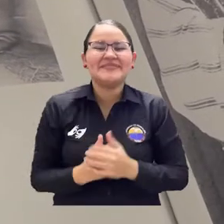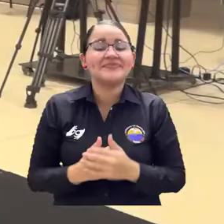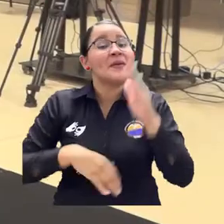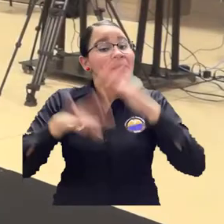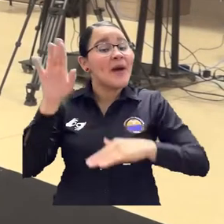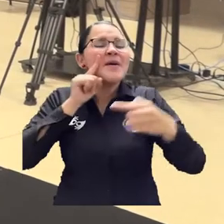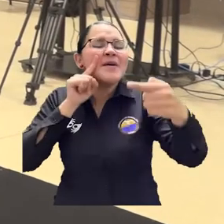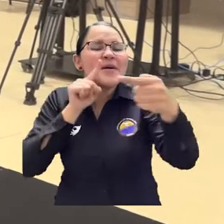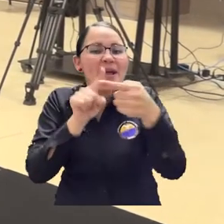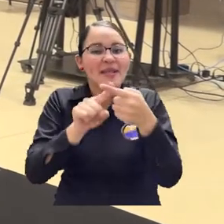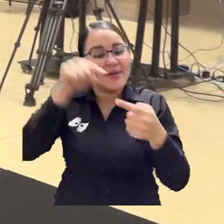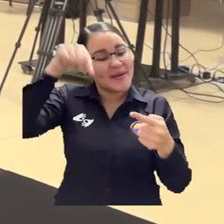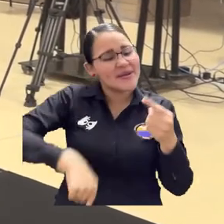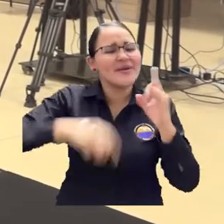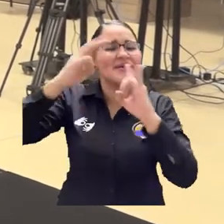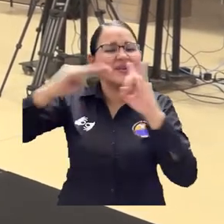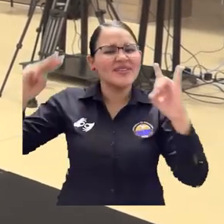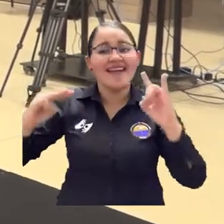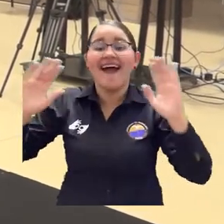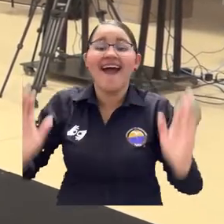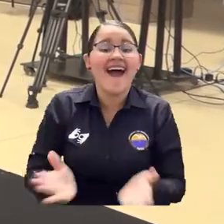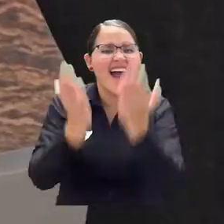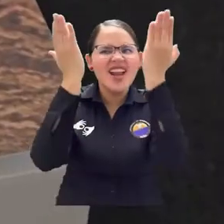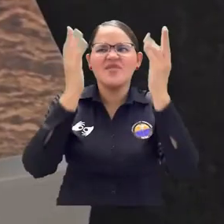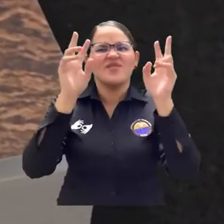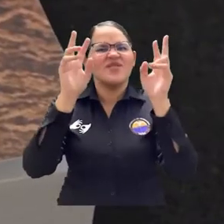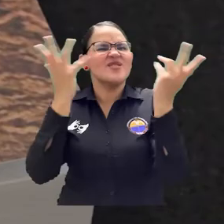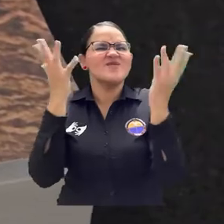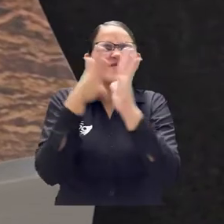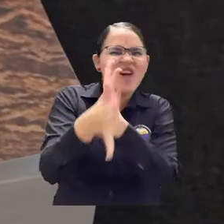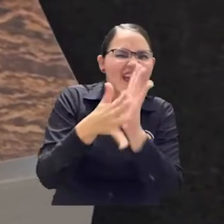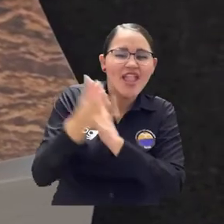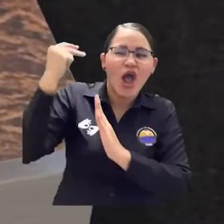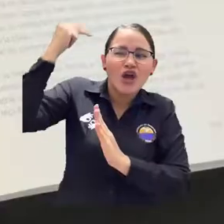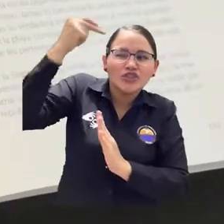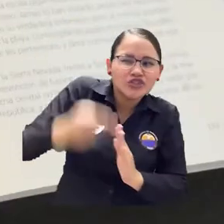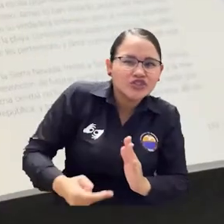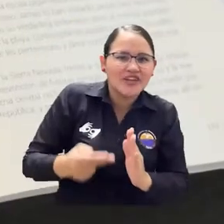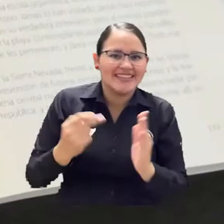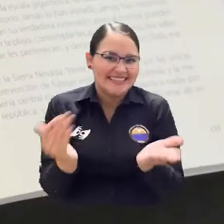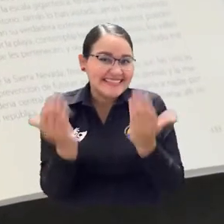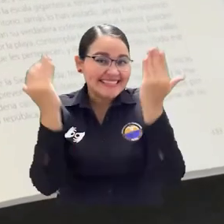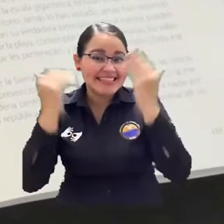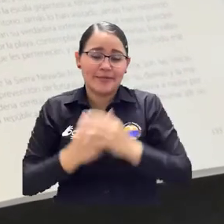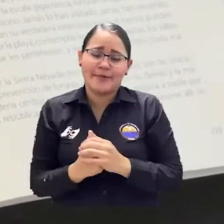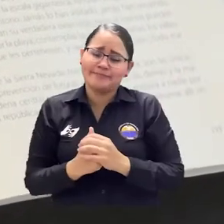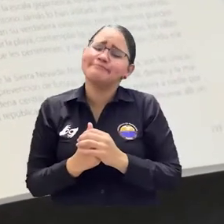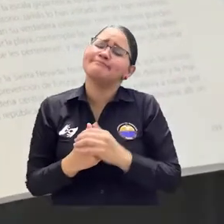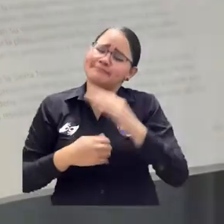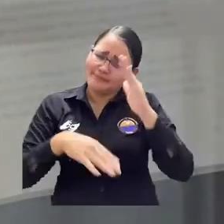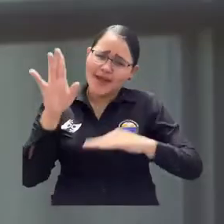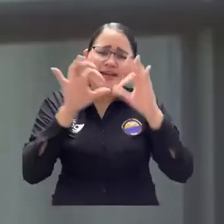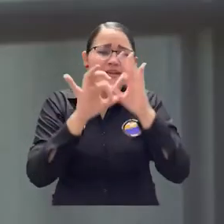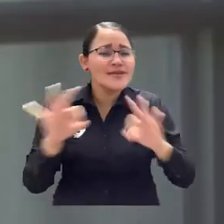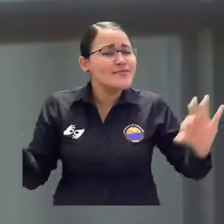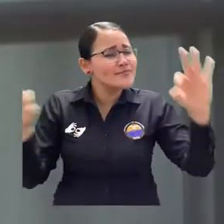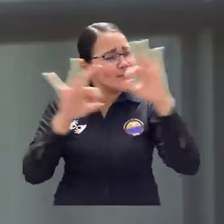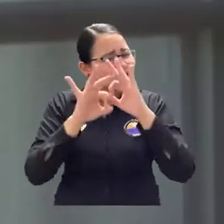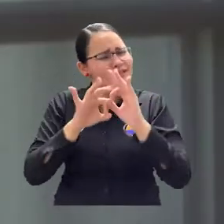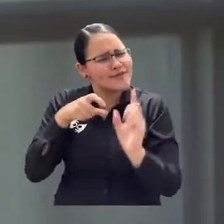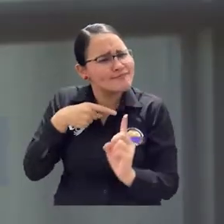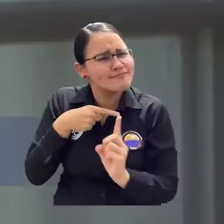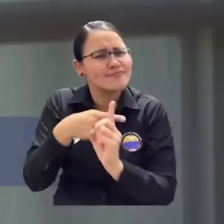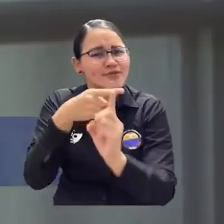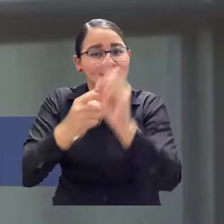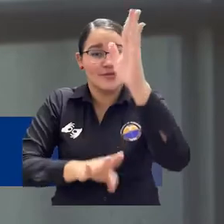investigación, Unimagdalena siembra entre las nuevas generaciones valor de nuestra historia. Y sobre todo, para ser capaces